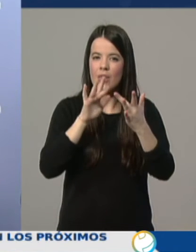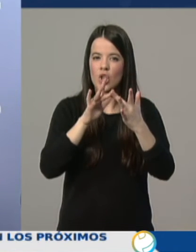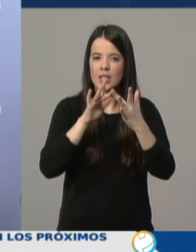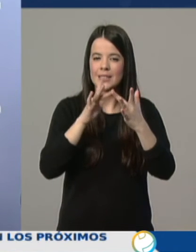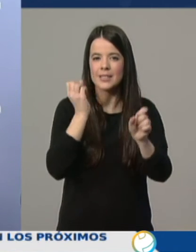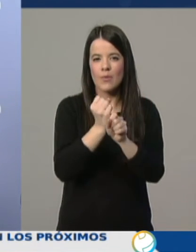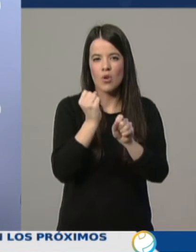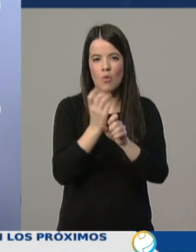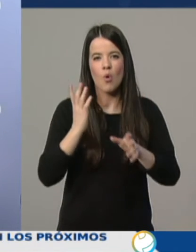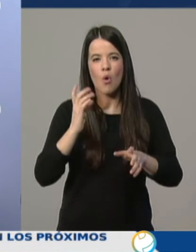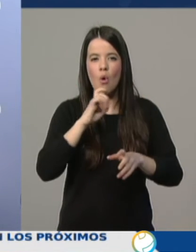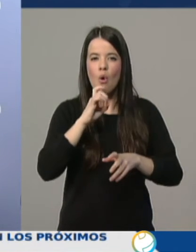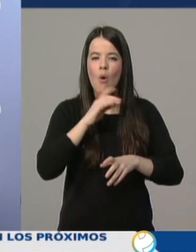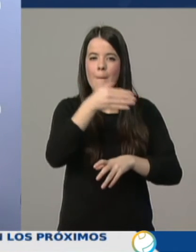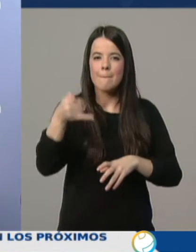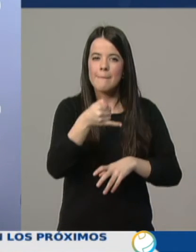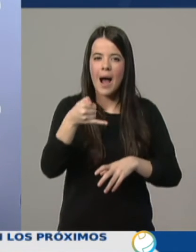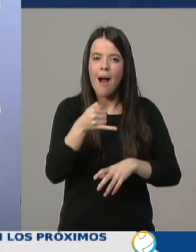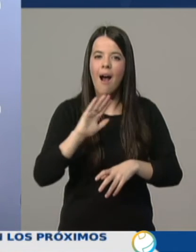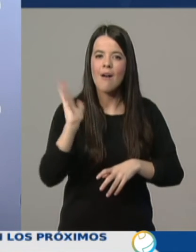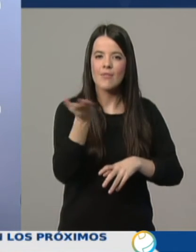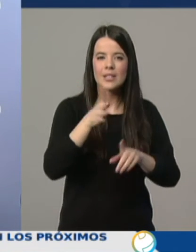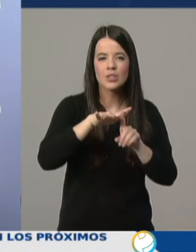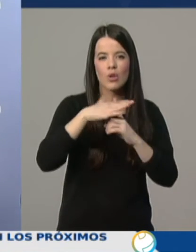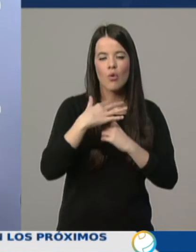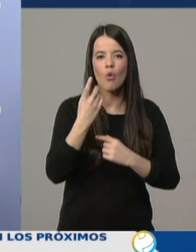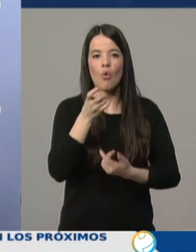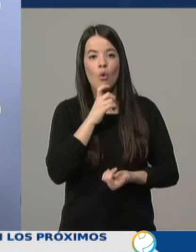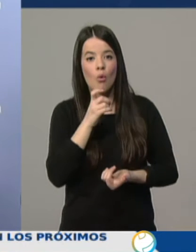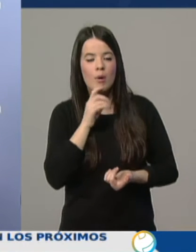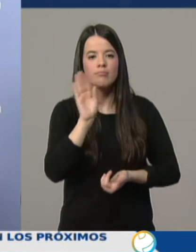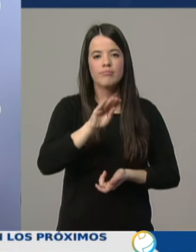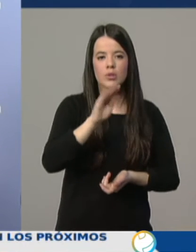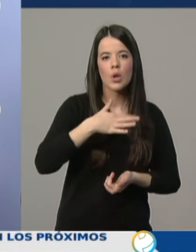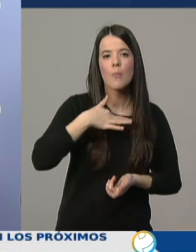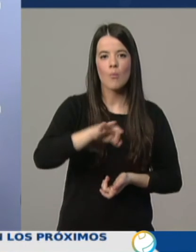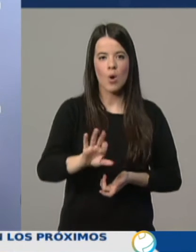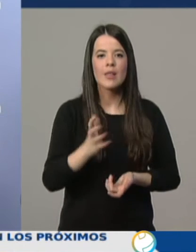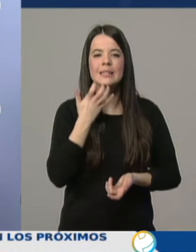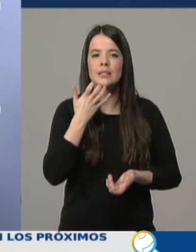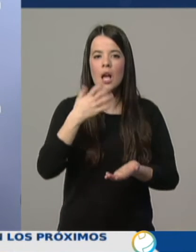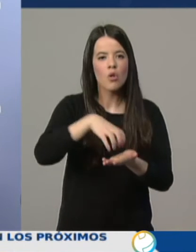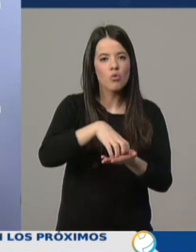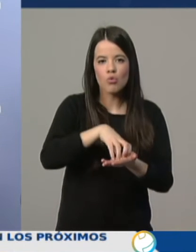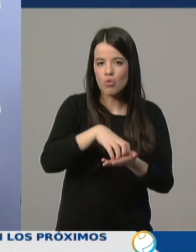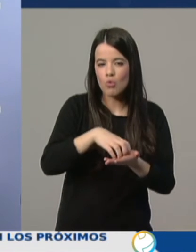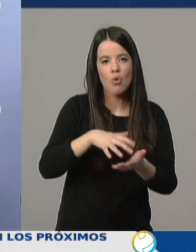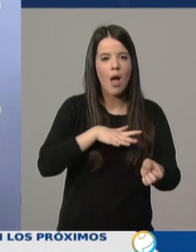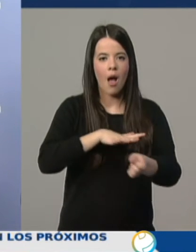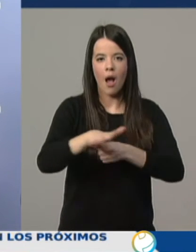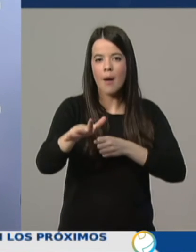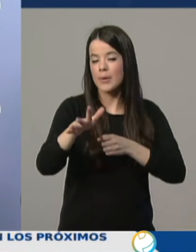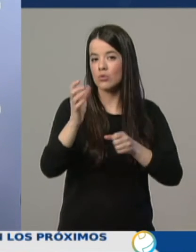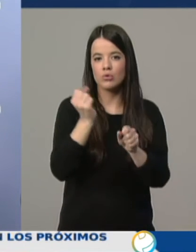afecta esto a las situaciones de baja de los trabajadores, expedientes de regulación temporal de empleo y cualquier duda en el ámbito laboral.